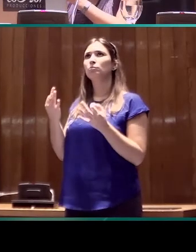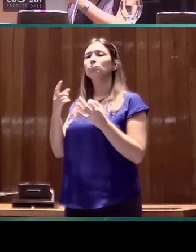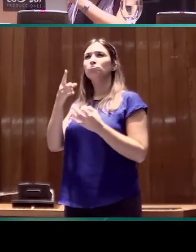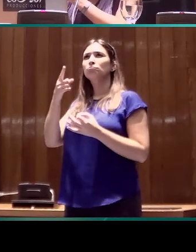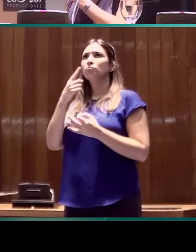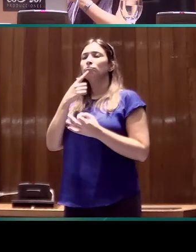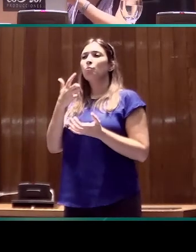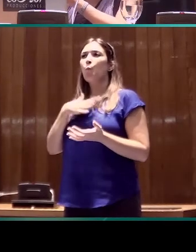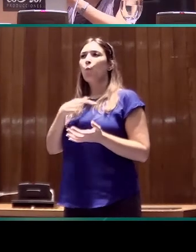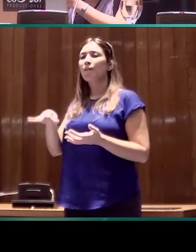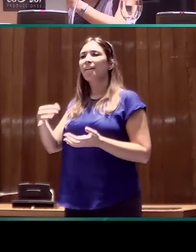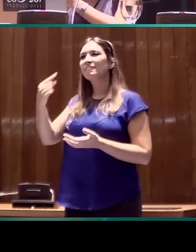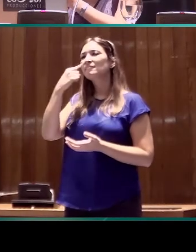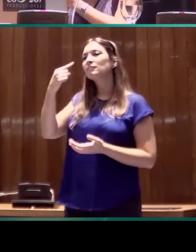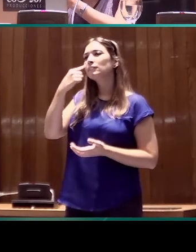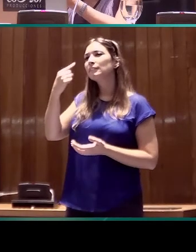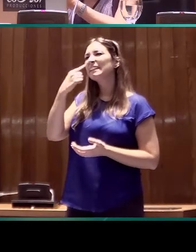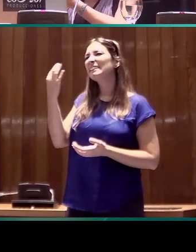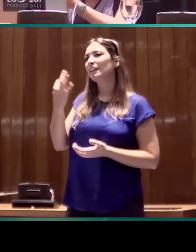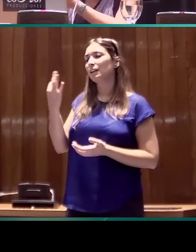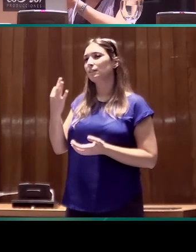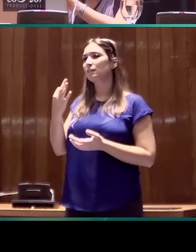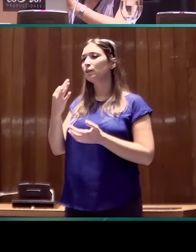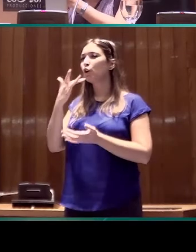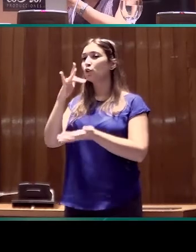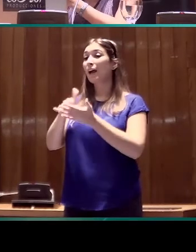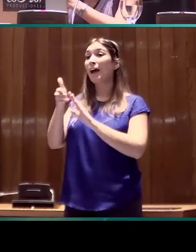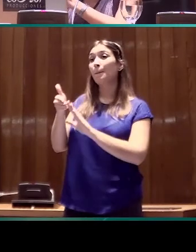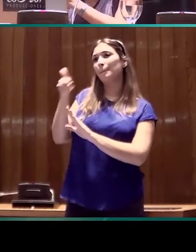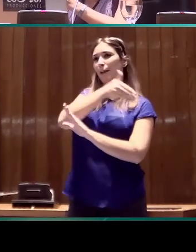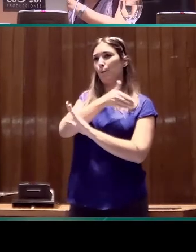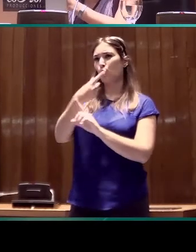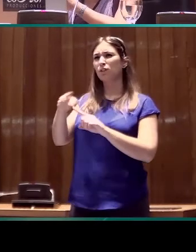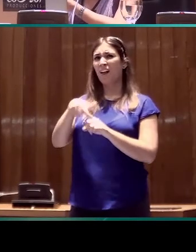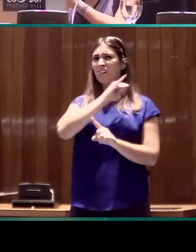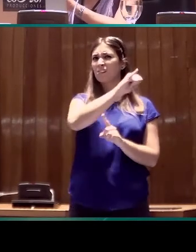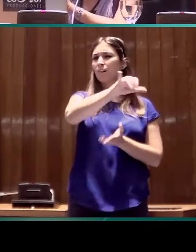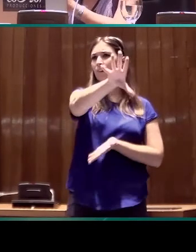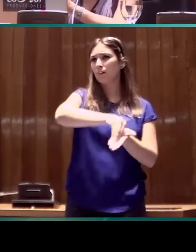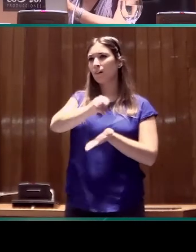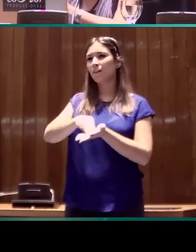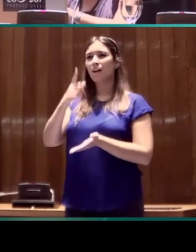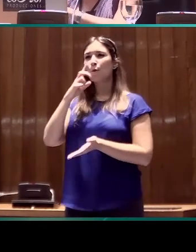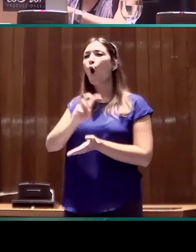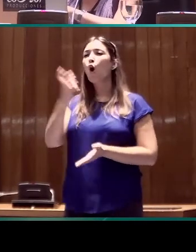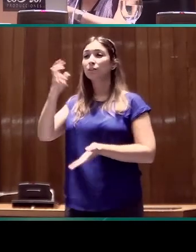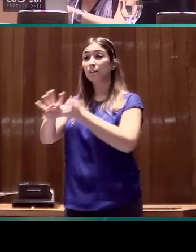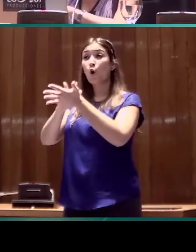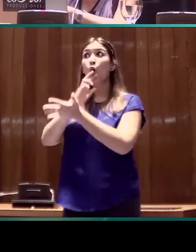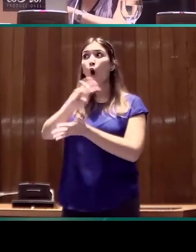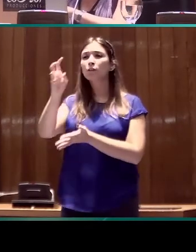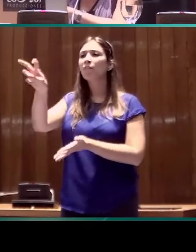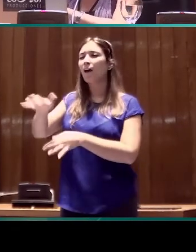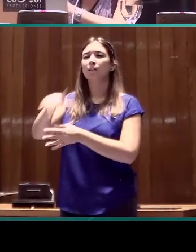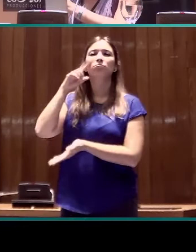observar experiencias previas que hay, que ya existen, sobre corpus de otras lenguas de signos.